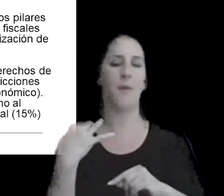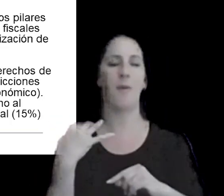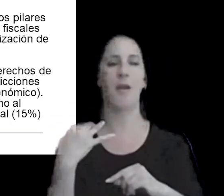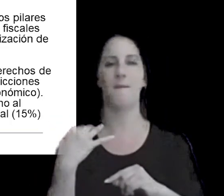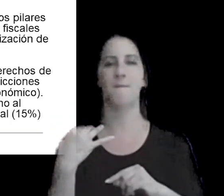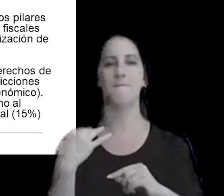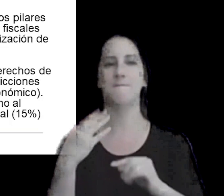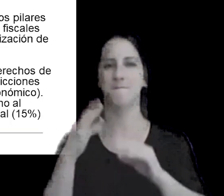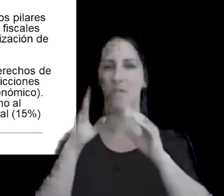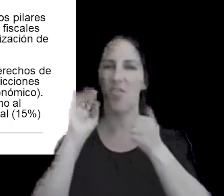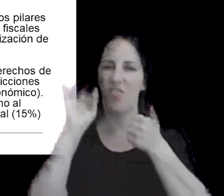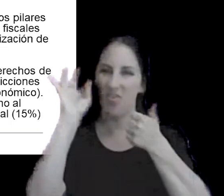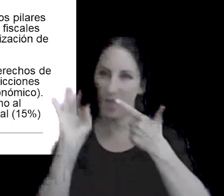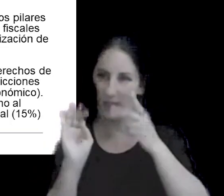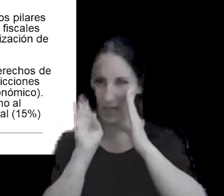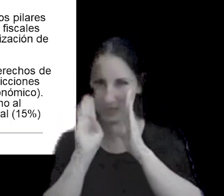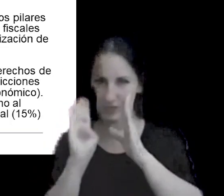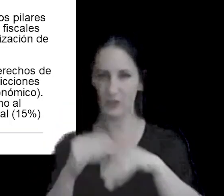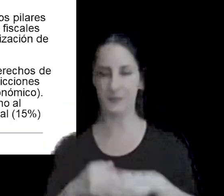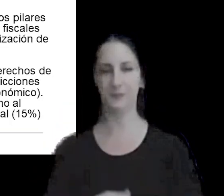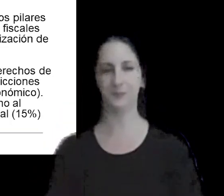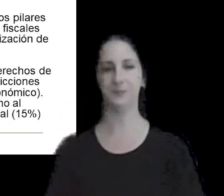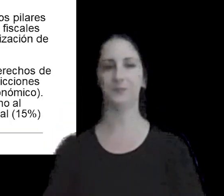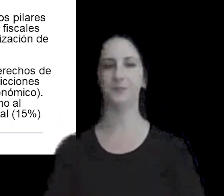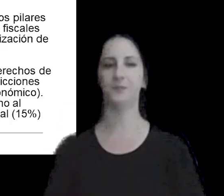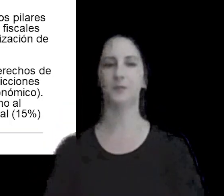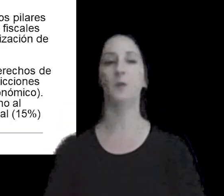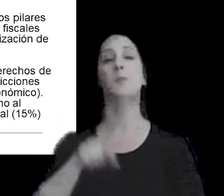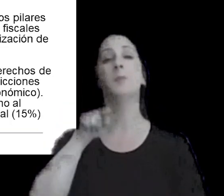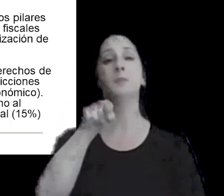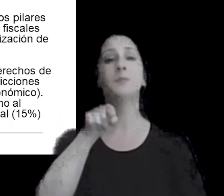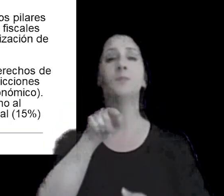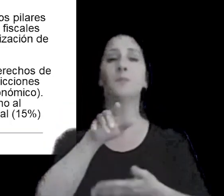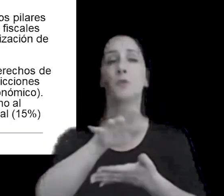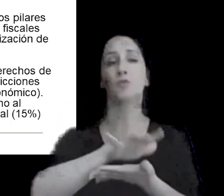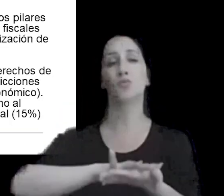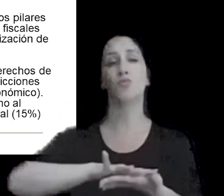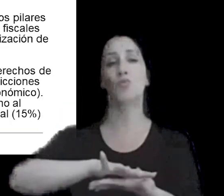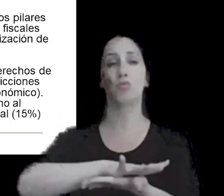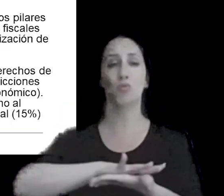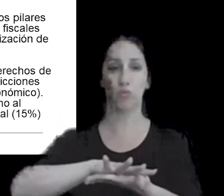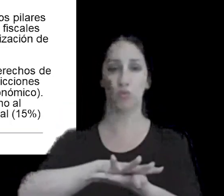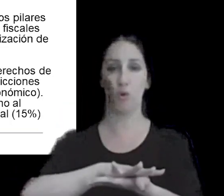mucho más detalle y es una solución que